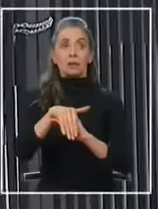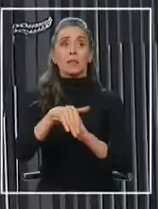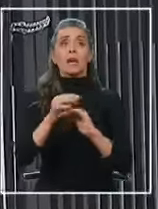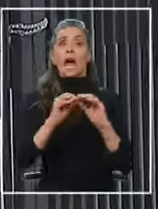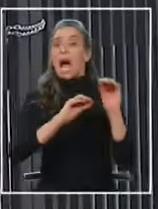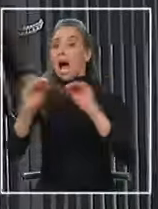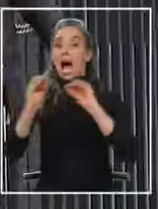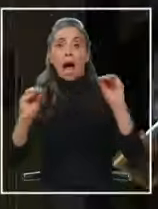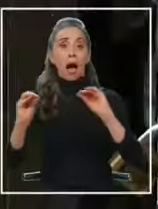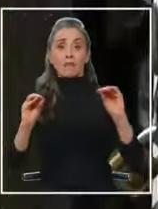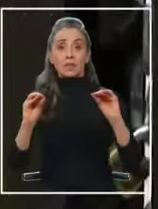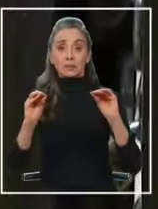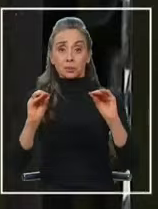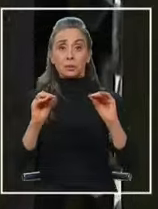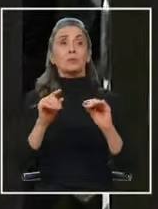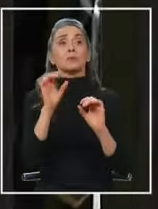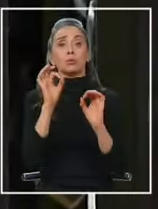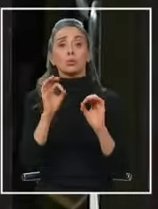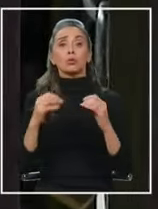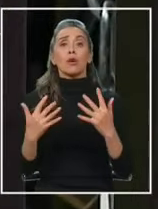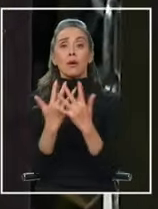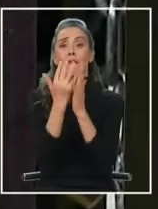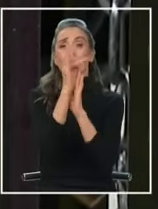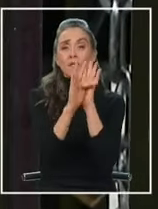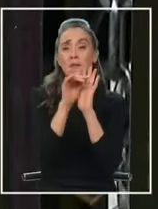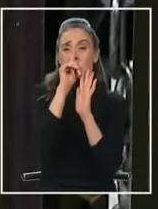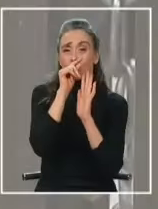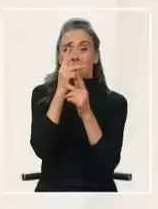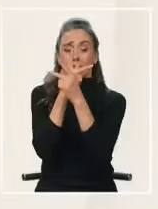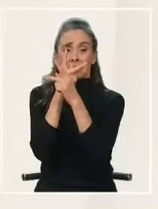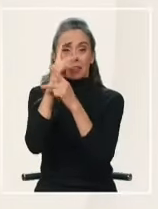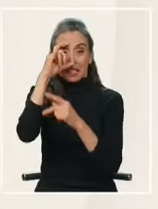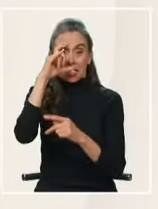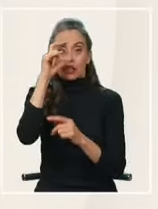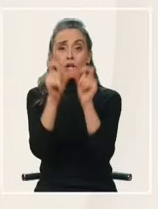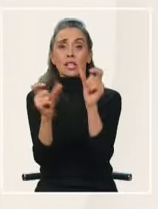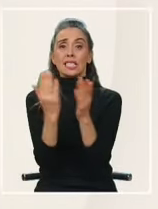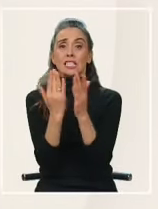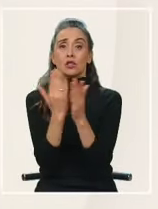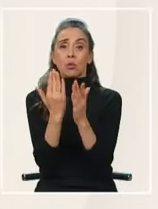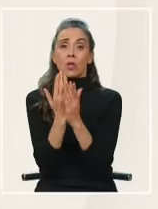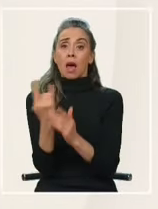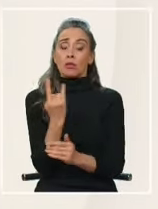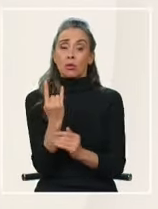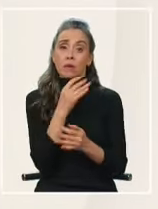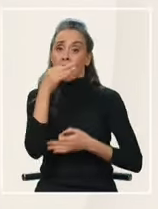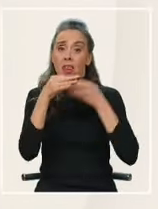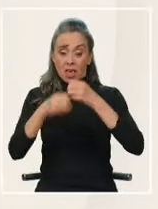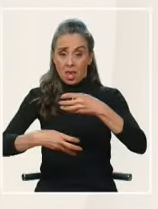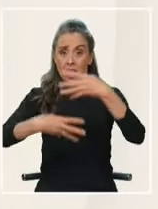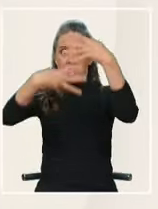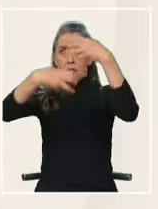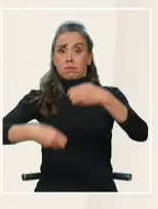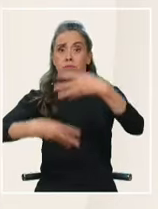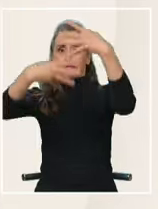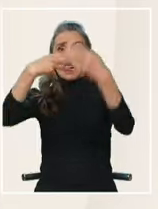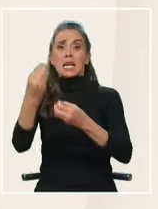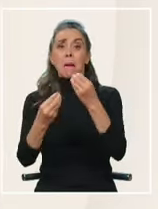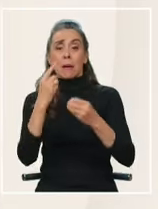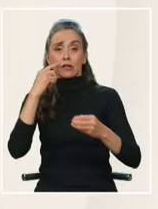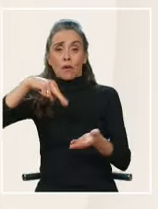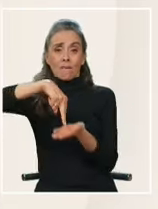las alertas se encendieron. A través de redes sociales, estudiantes de la universidad comenzaron a comentar lo que había ocurrido.